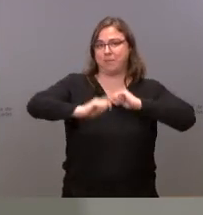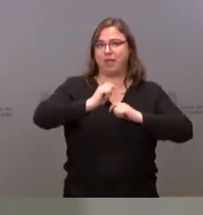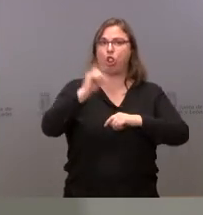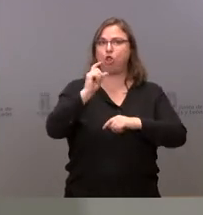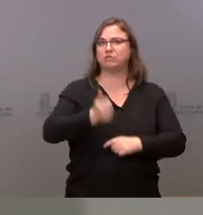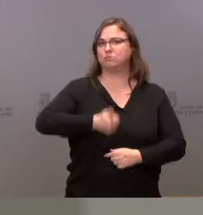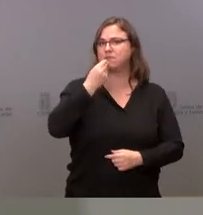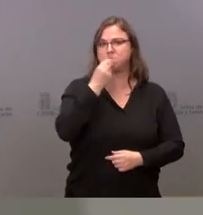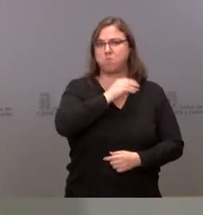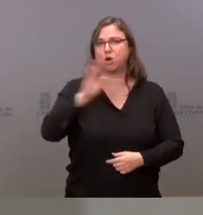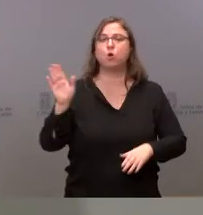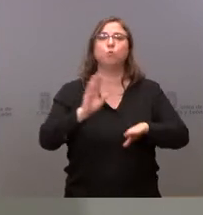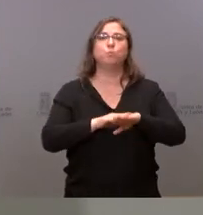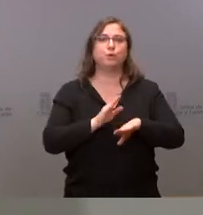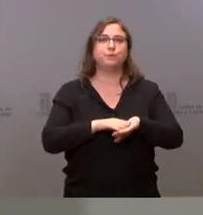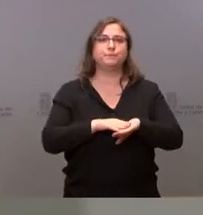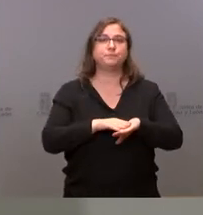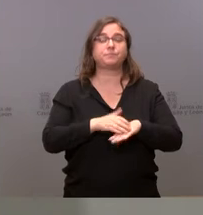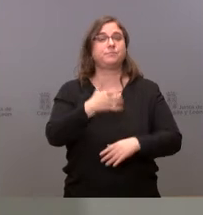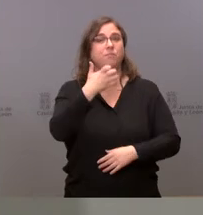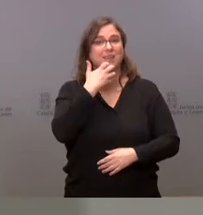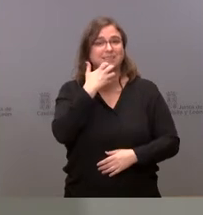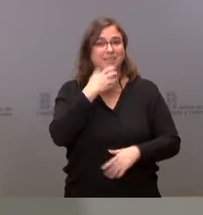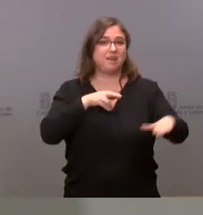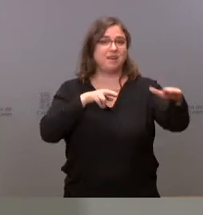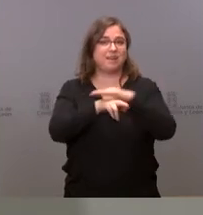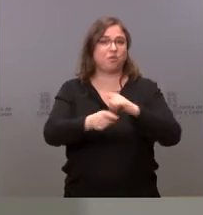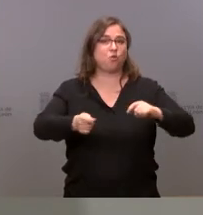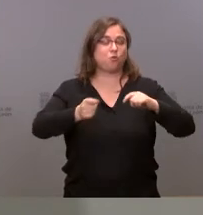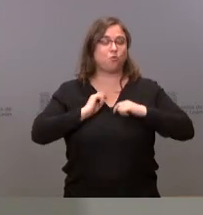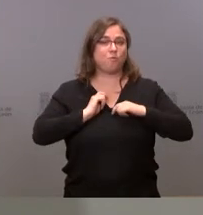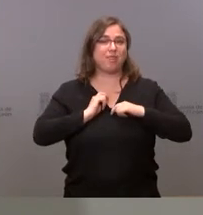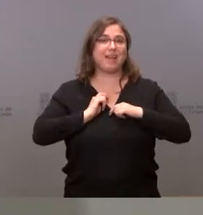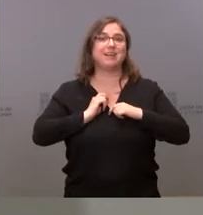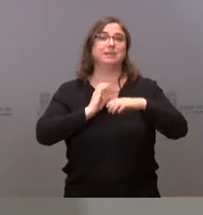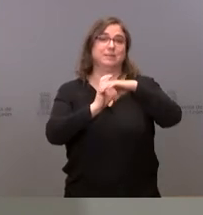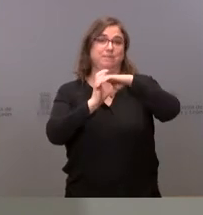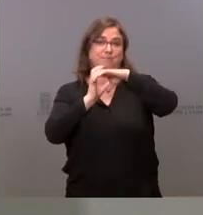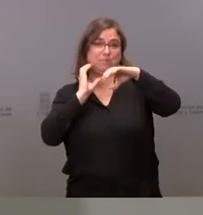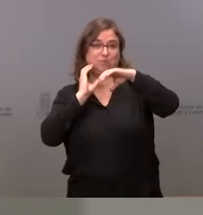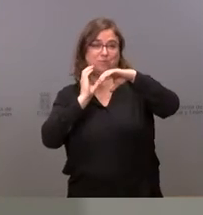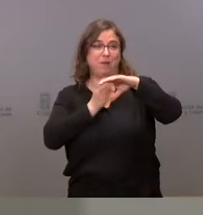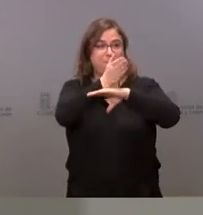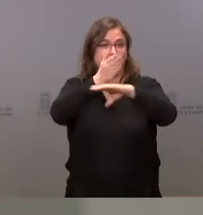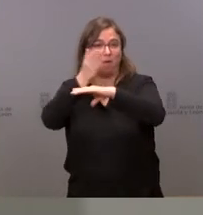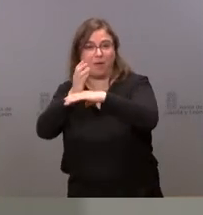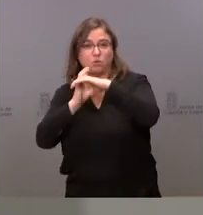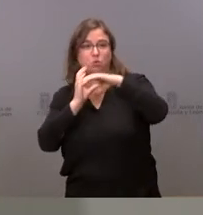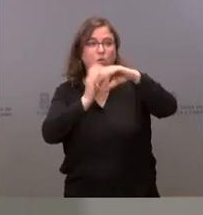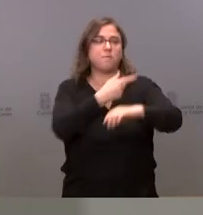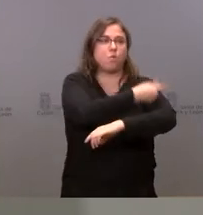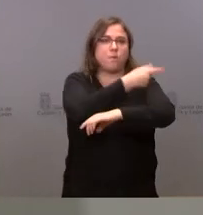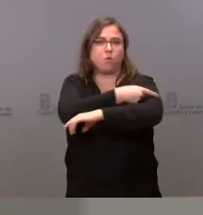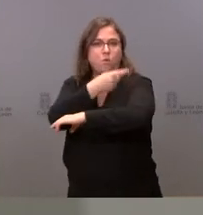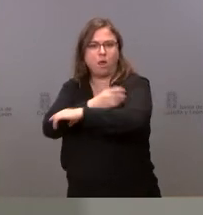porque lógicamente todo lo que sea esos medios de unidades de vacunación nos va a permitir liberar personal sanitario